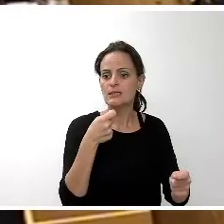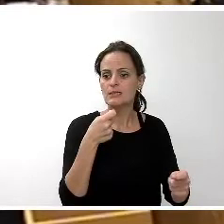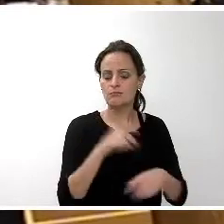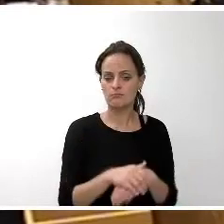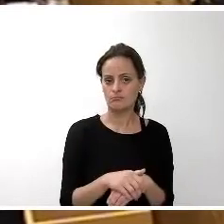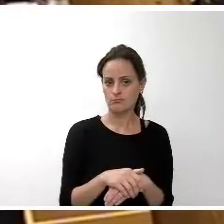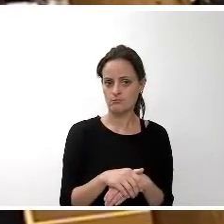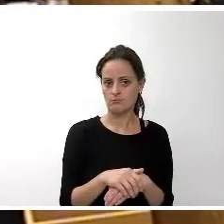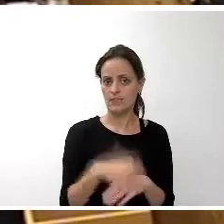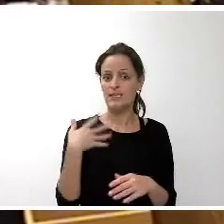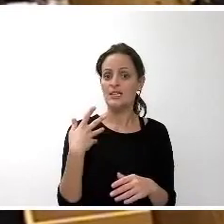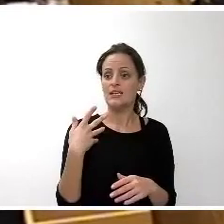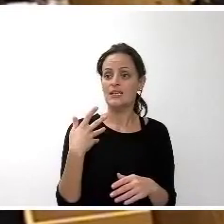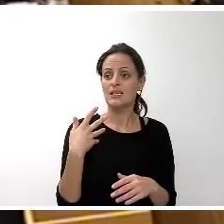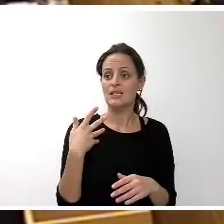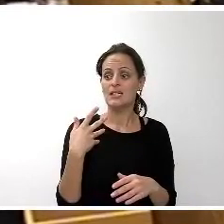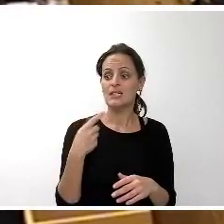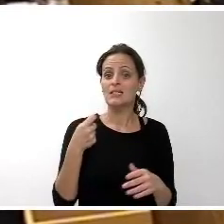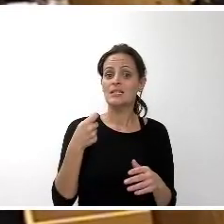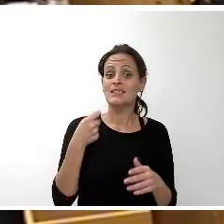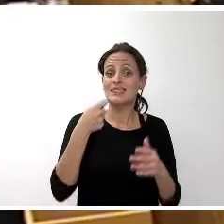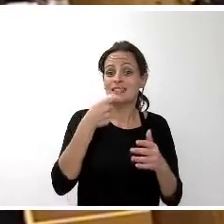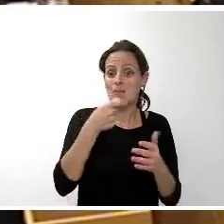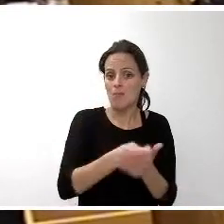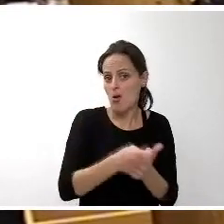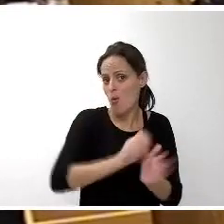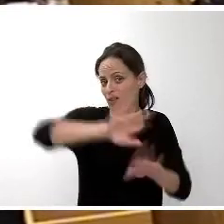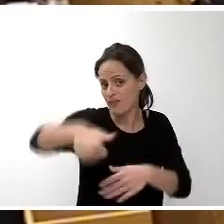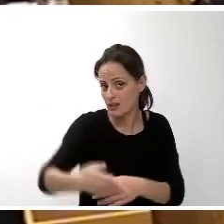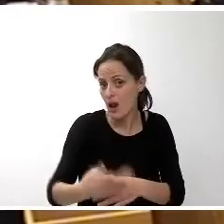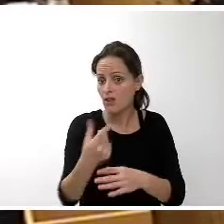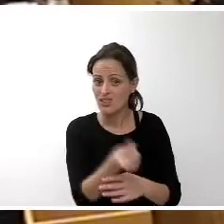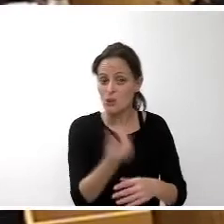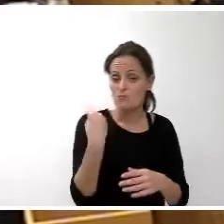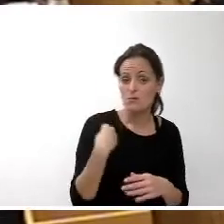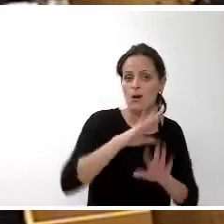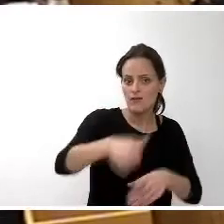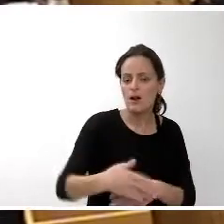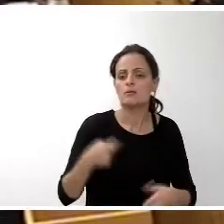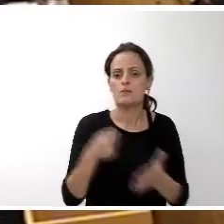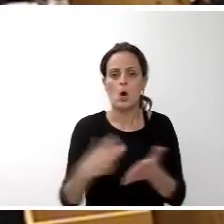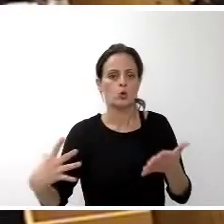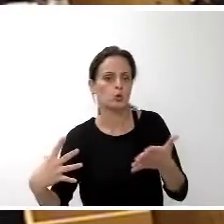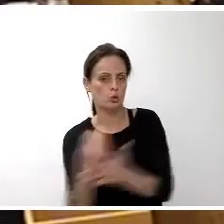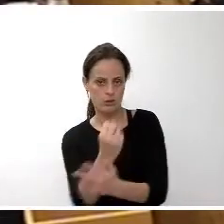que con el mismo importe se ha hecho la totalidad de la obra. Eso es lo que ha ocurrido ahora mismo. Gracias.